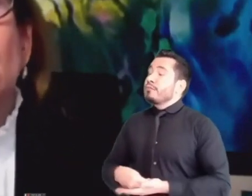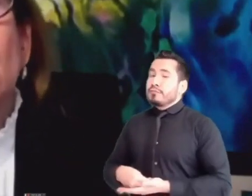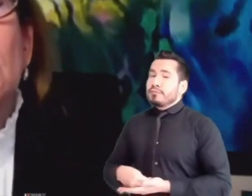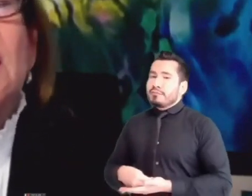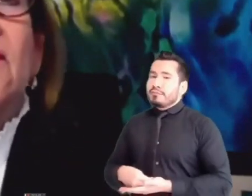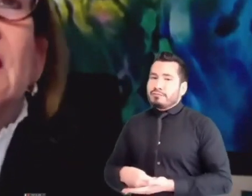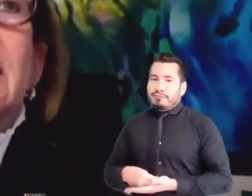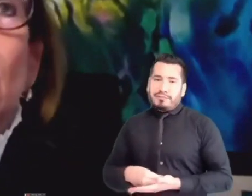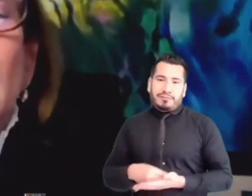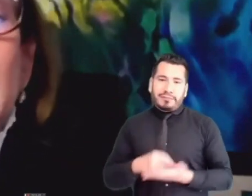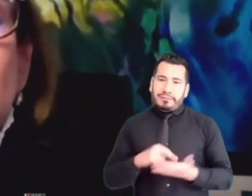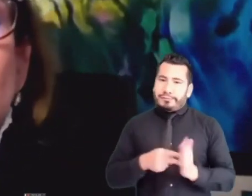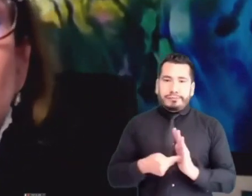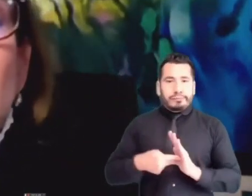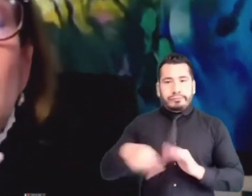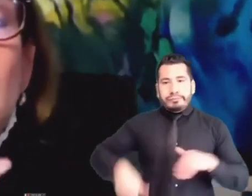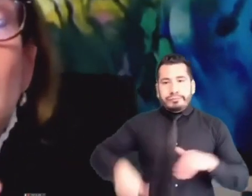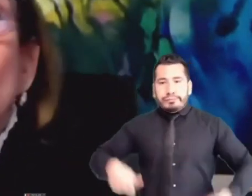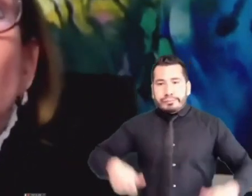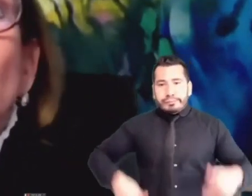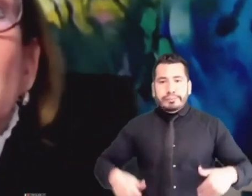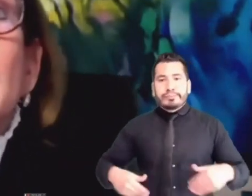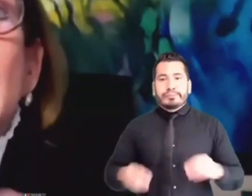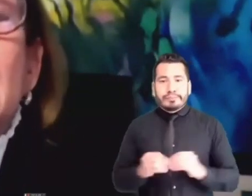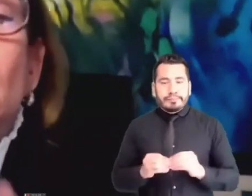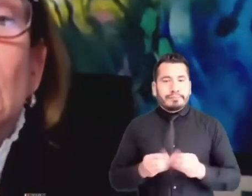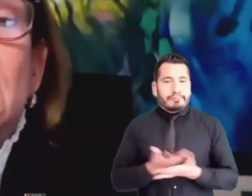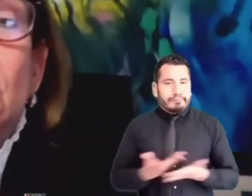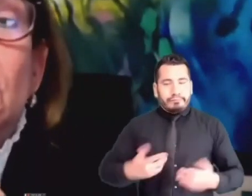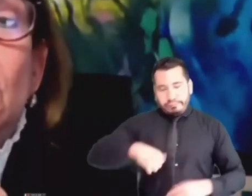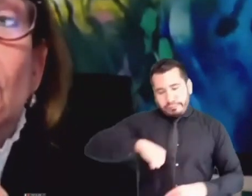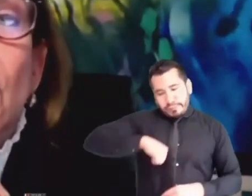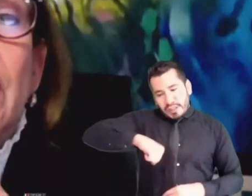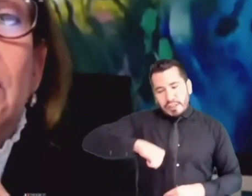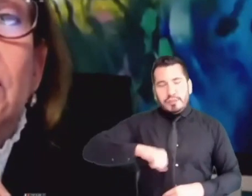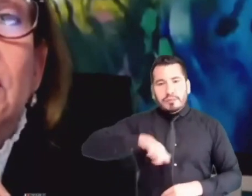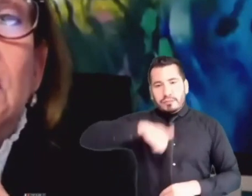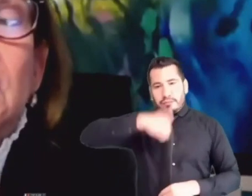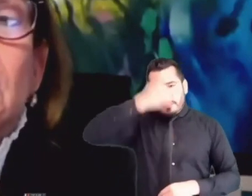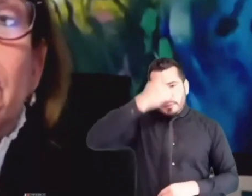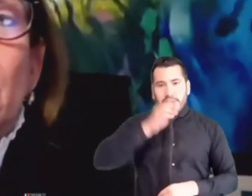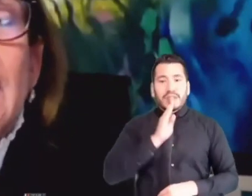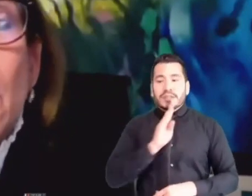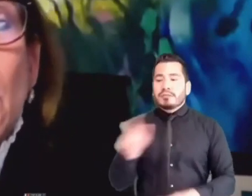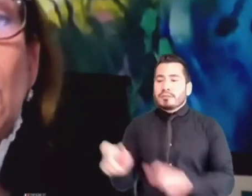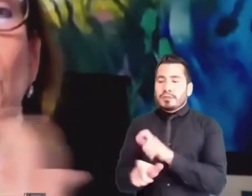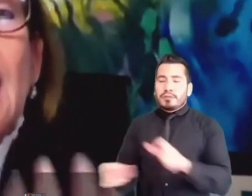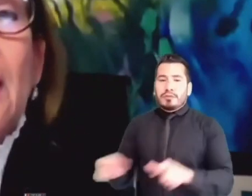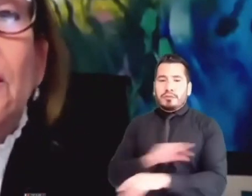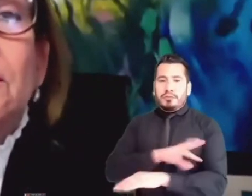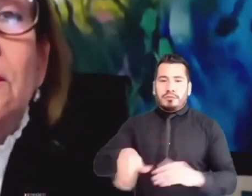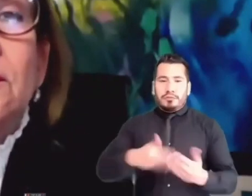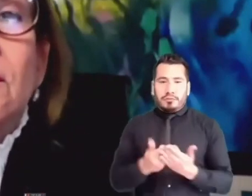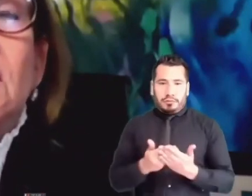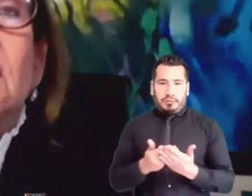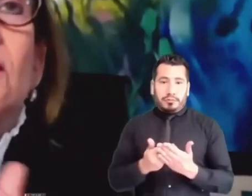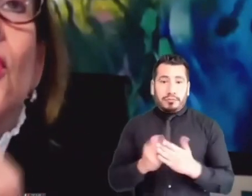la corrupción frente a los derechos fundamentales y los derechos de todos los ciudadanos. Pero miremoslo de otro lado.